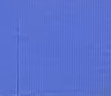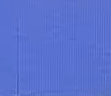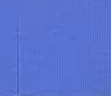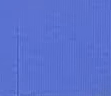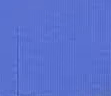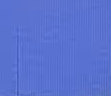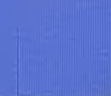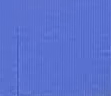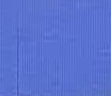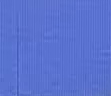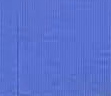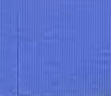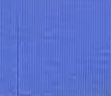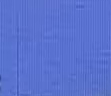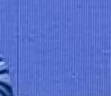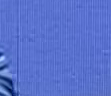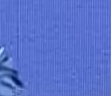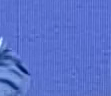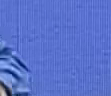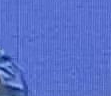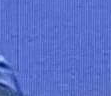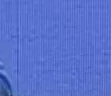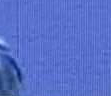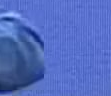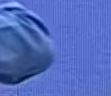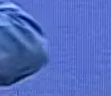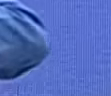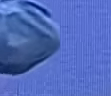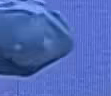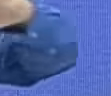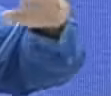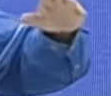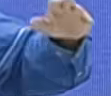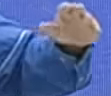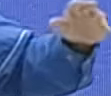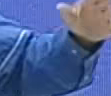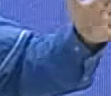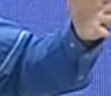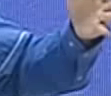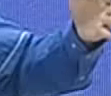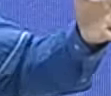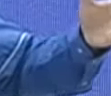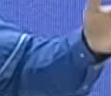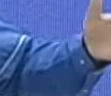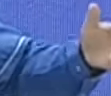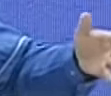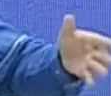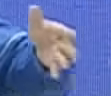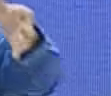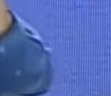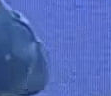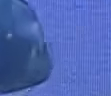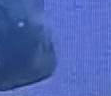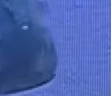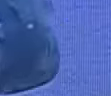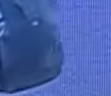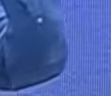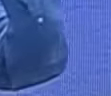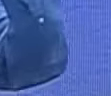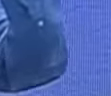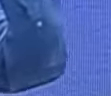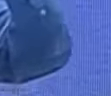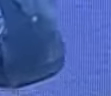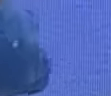nosven, que nos ven de muchos lugares, no solo de Venezuela, muchos lugares de la América